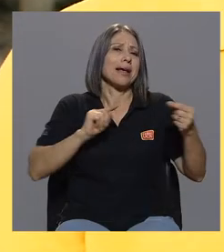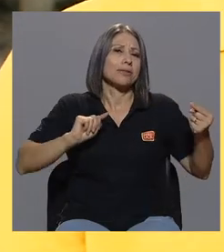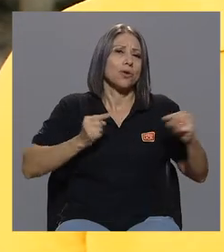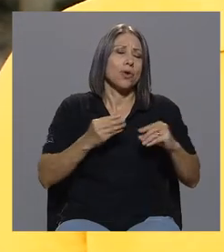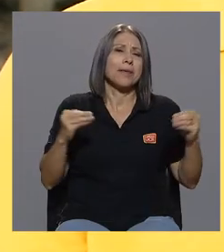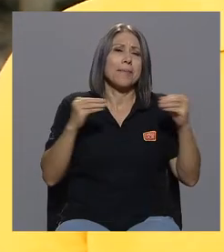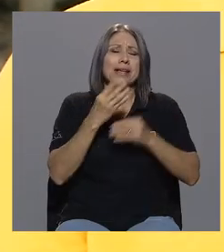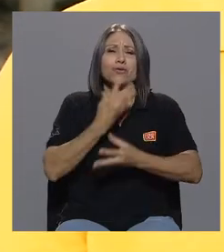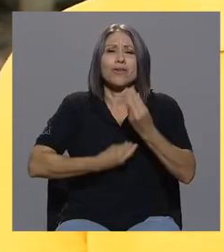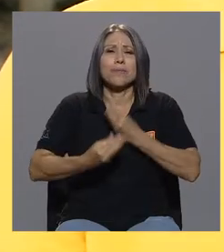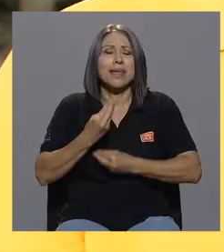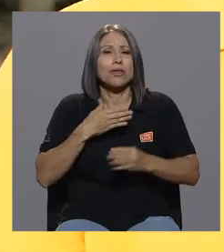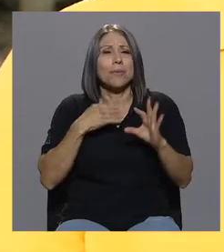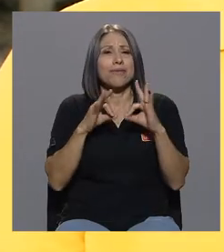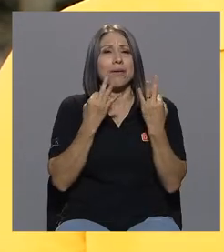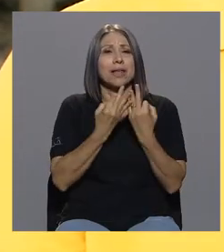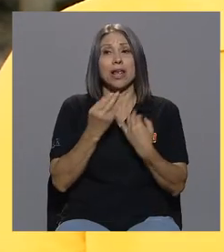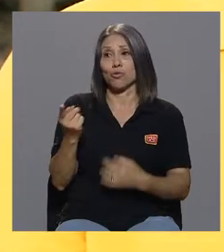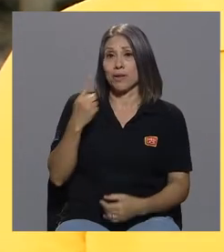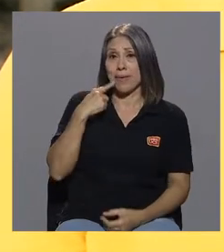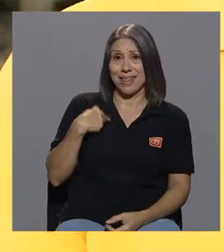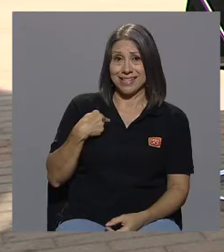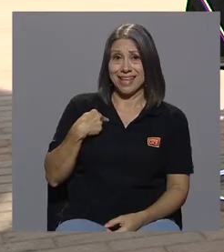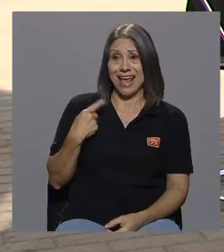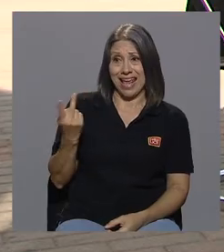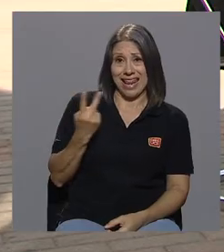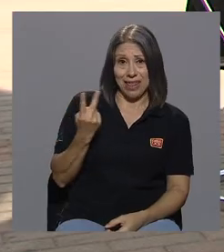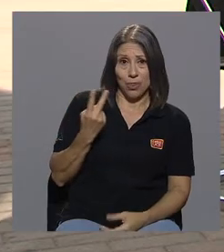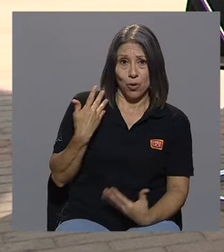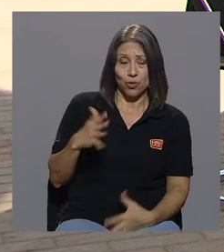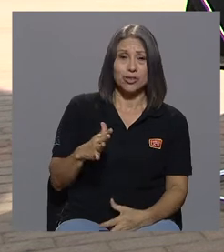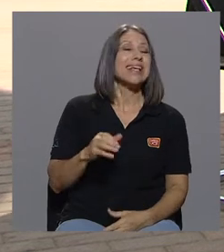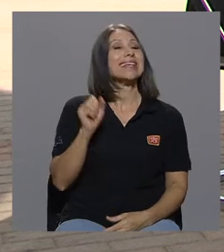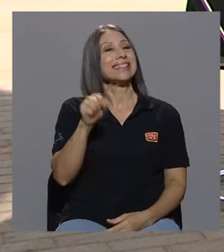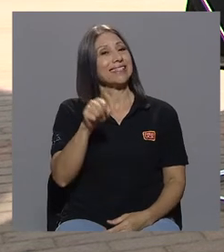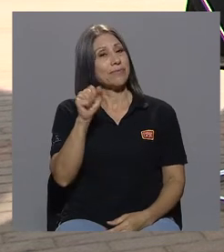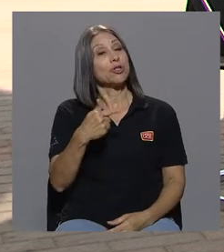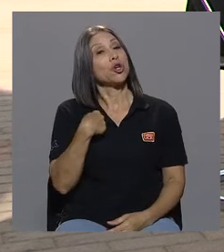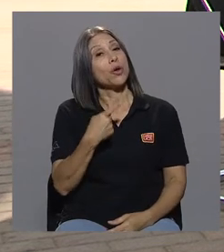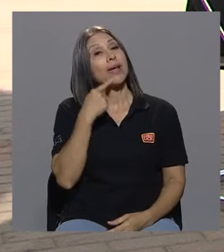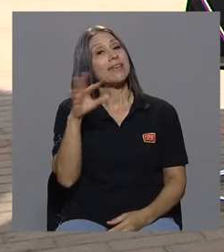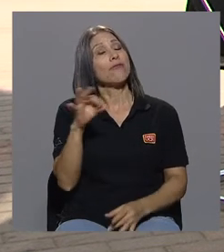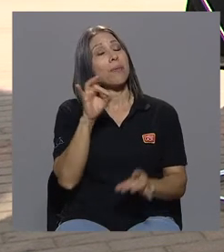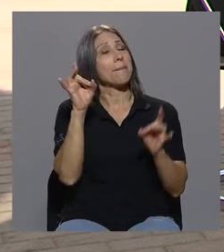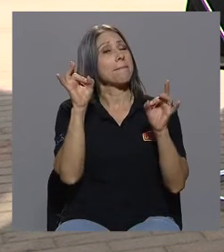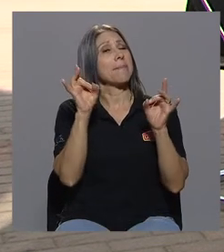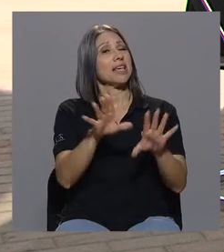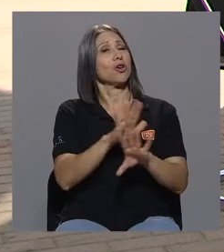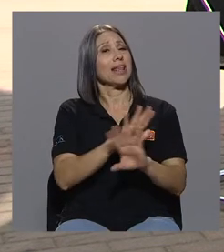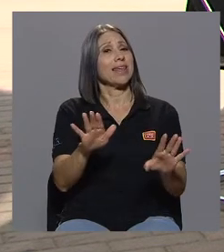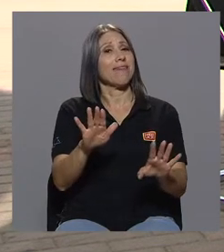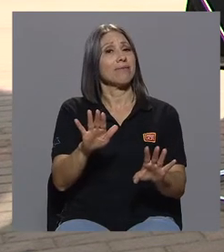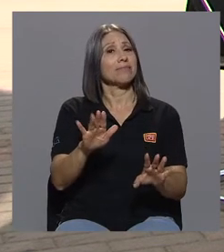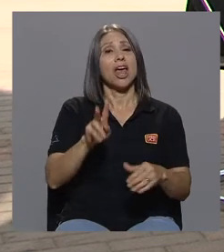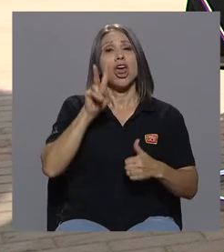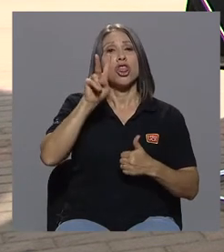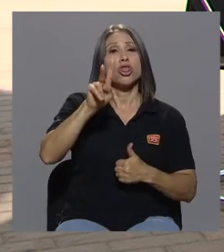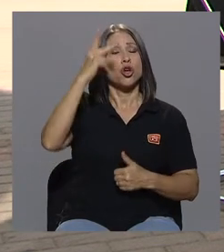Usted me decía, éramos dos... Sí, era de la forma más peyorativa, te lo voy a decir. Dos playos y dos y dos.